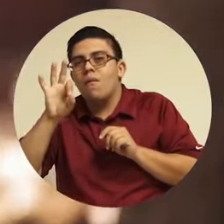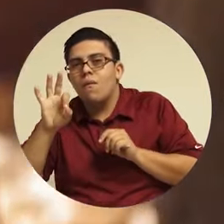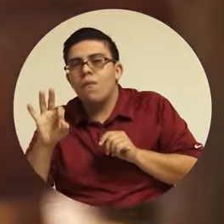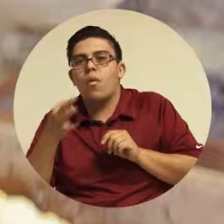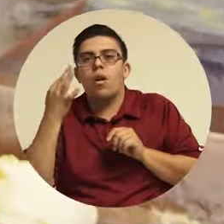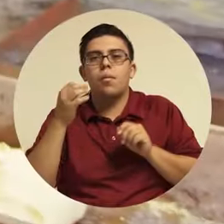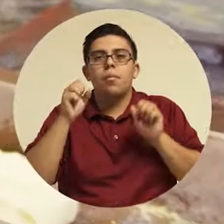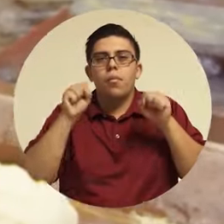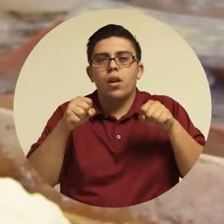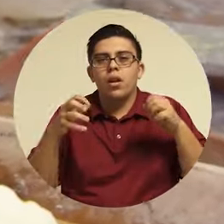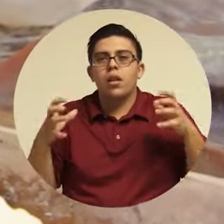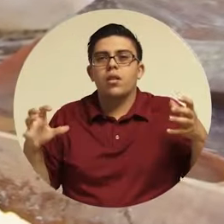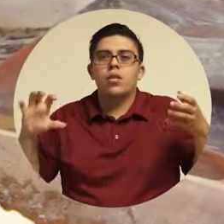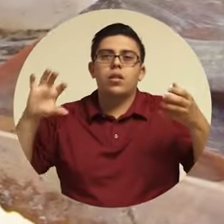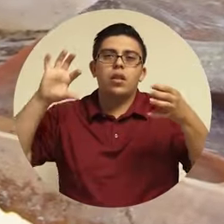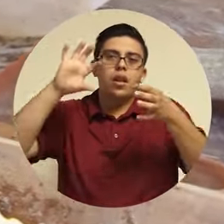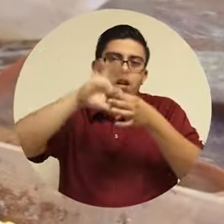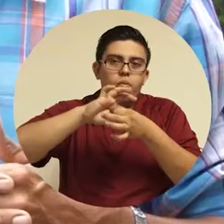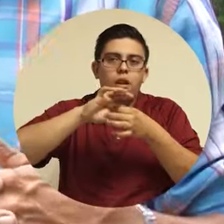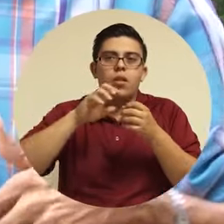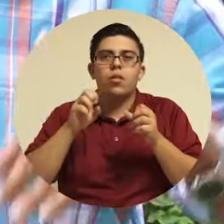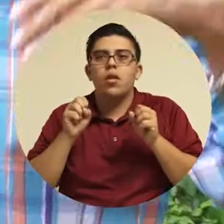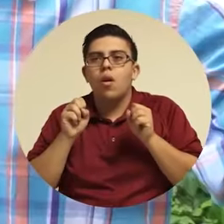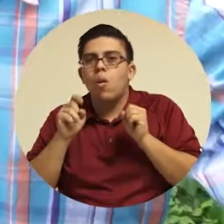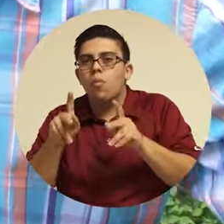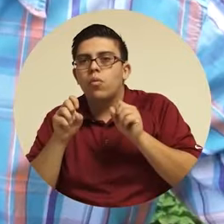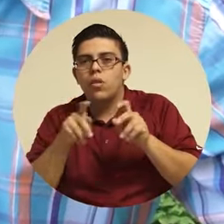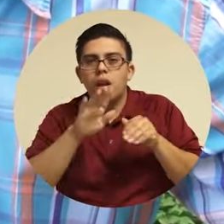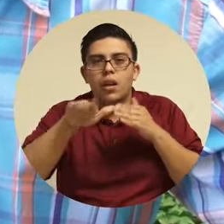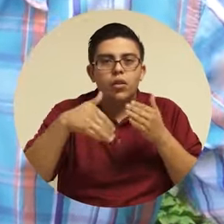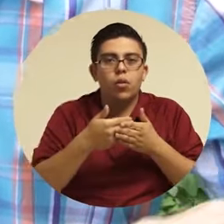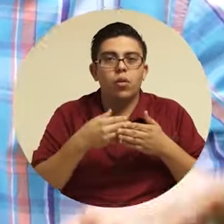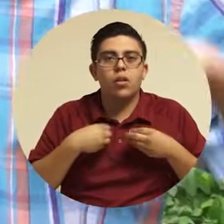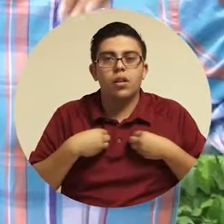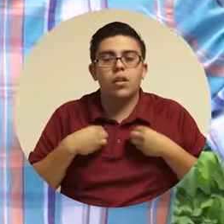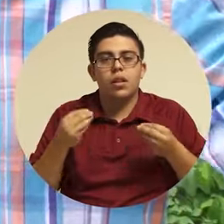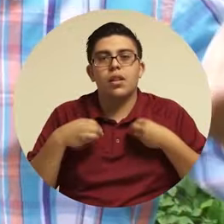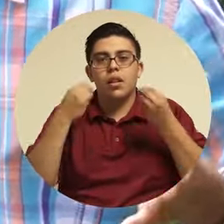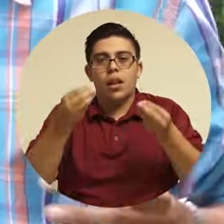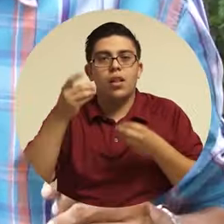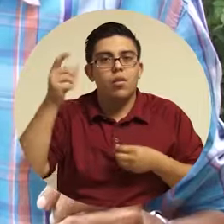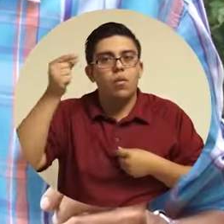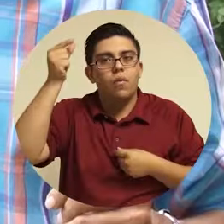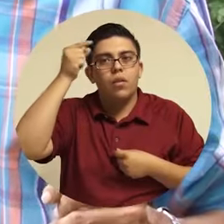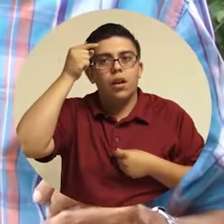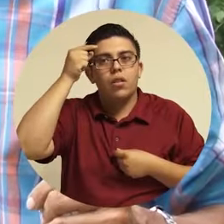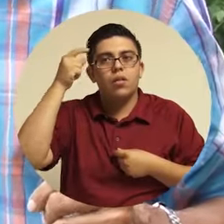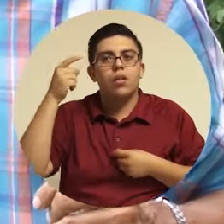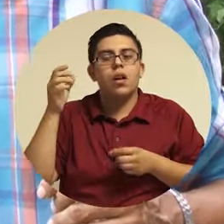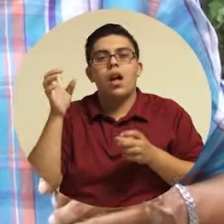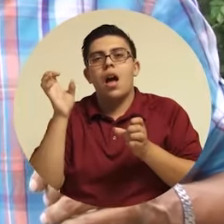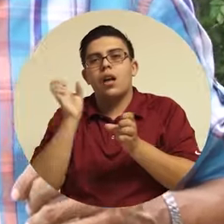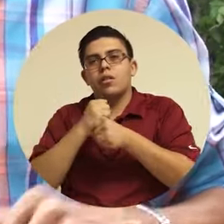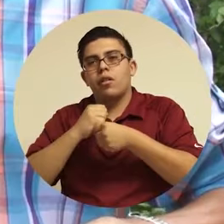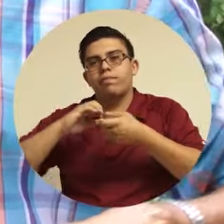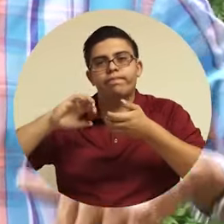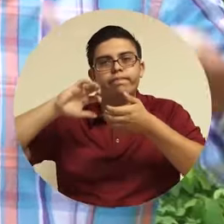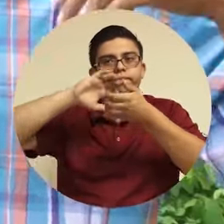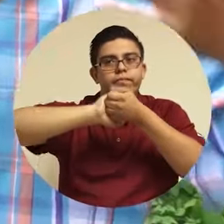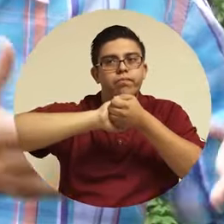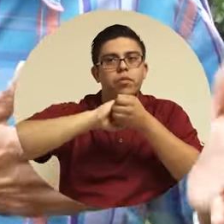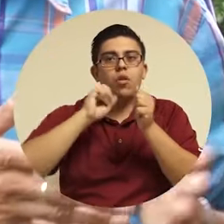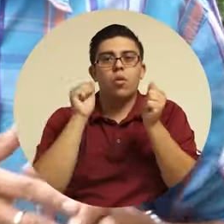forma de poder interactuar con todas esas oportunidades que tiene el Estado, que busca la cooperativa